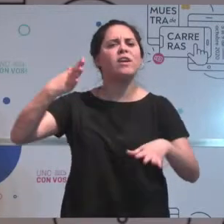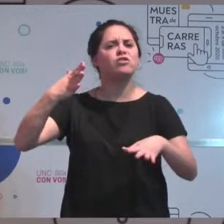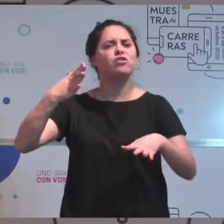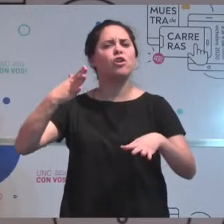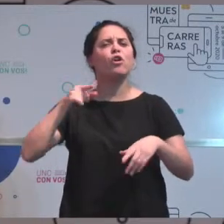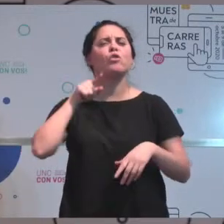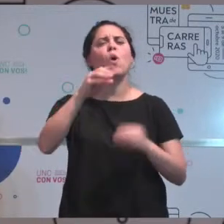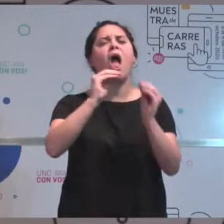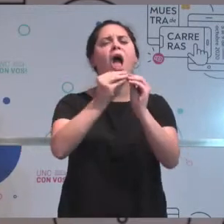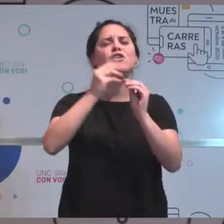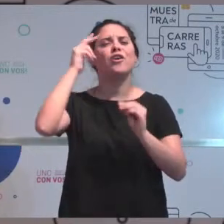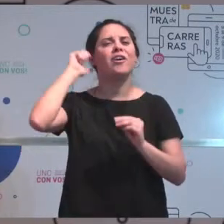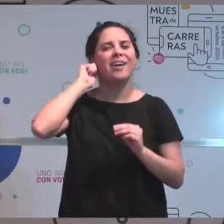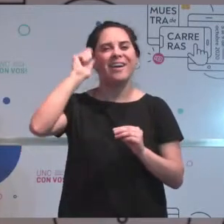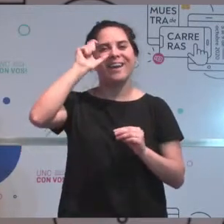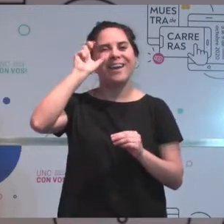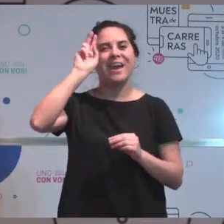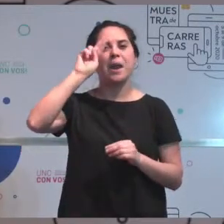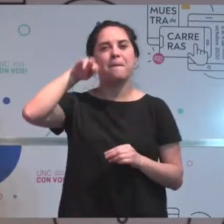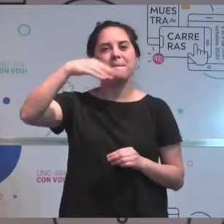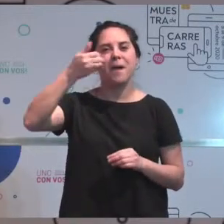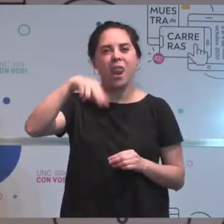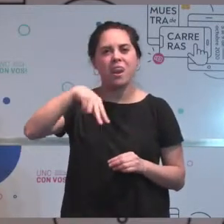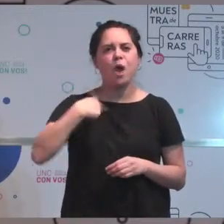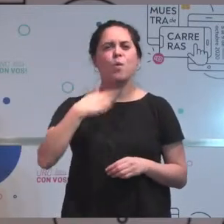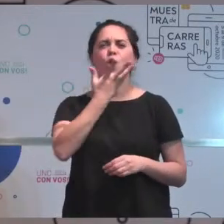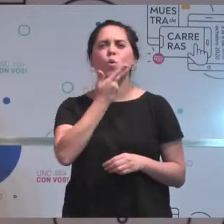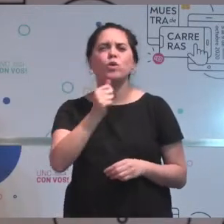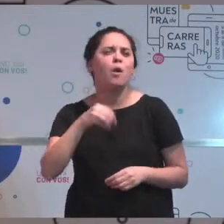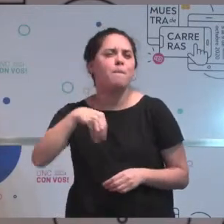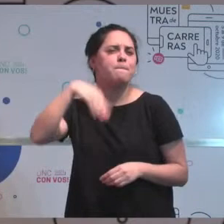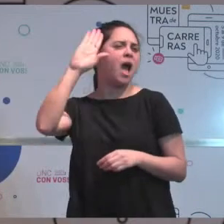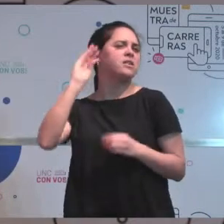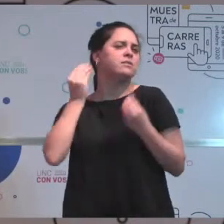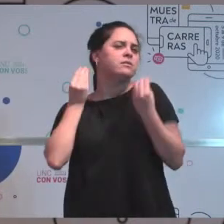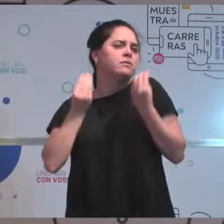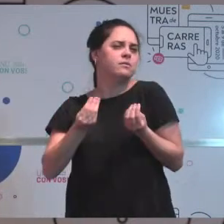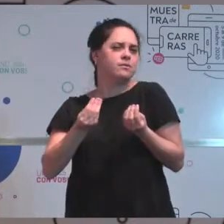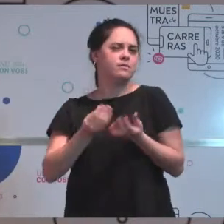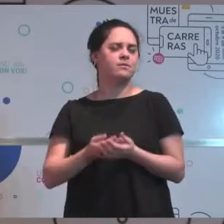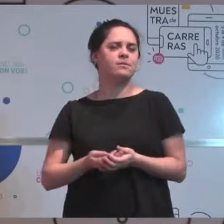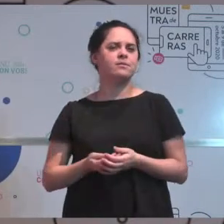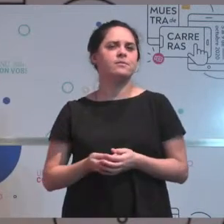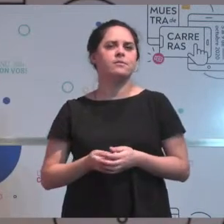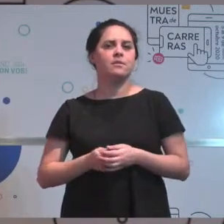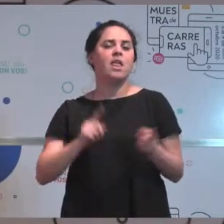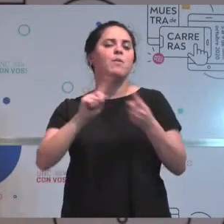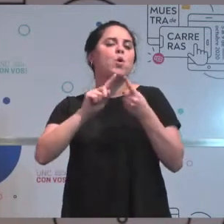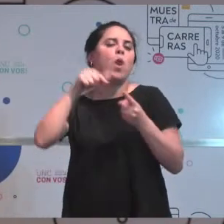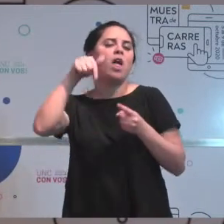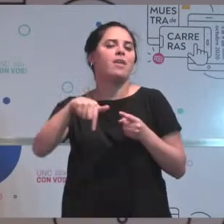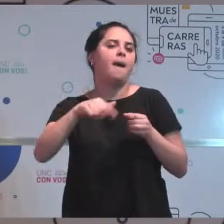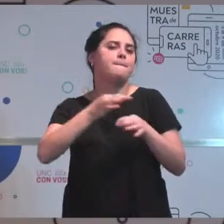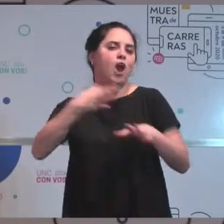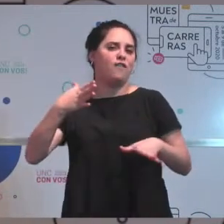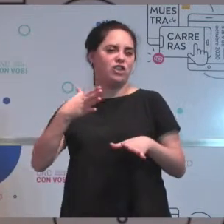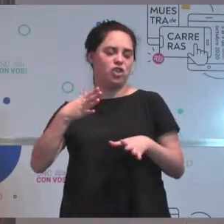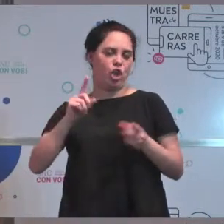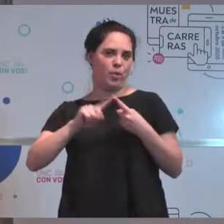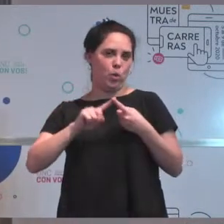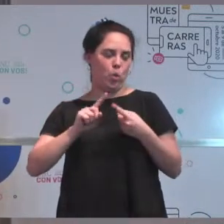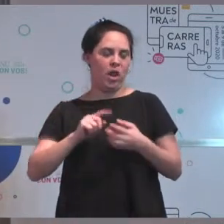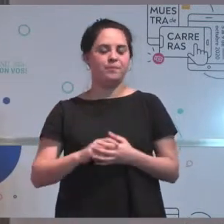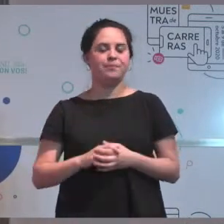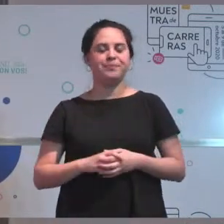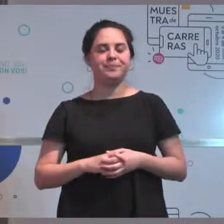podrías decir que es lo que más te gusta de lo que haces actualmente vinculado con esta profesión? Bueno, lo que más me gusta en este